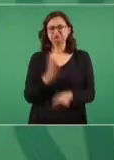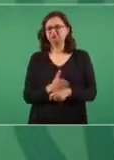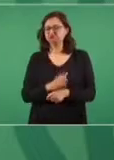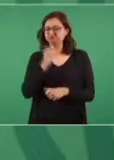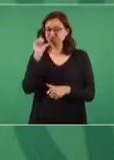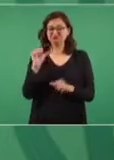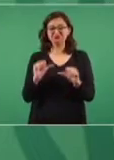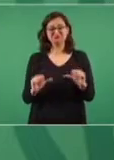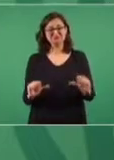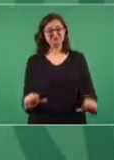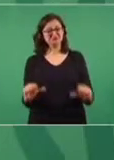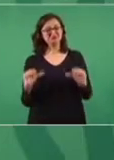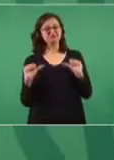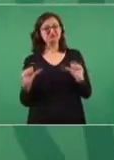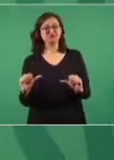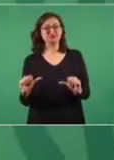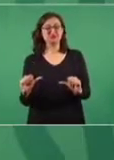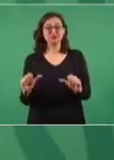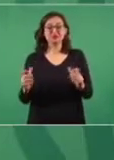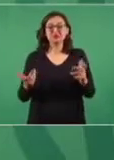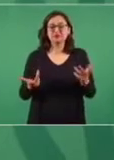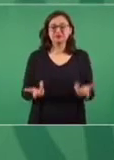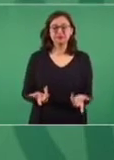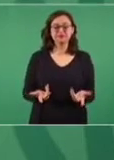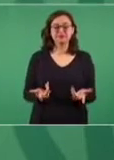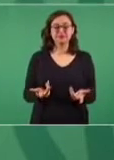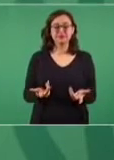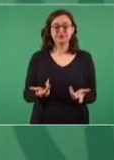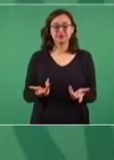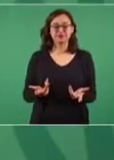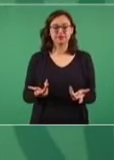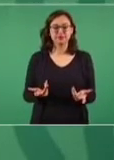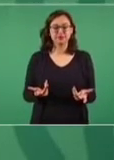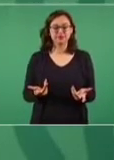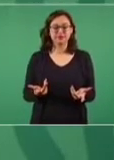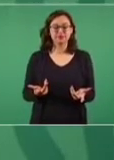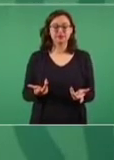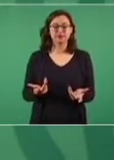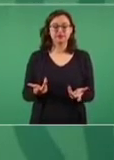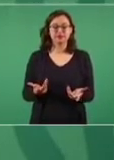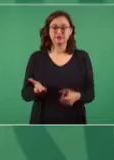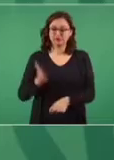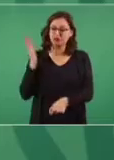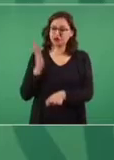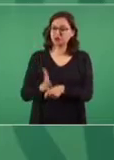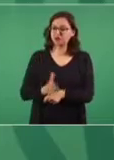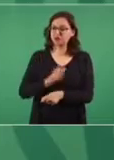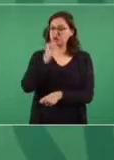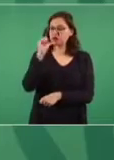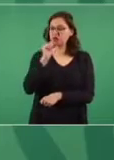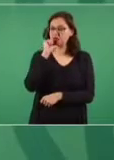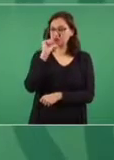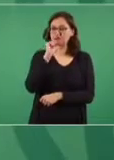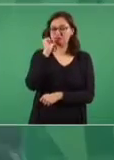que no se sepa o que no sean castigados,